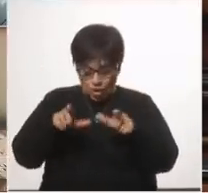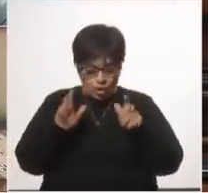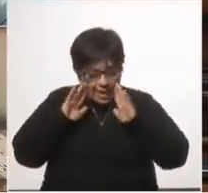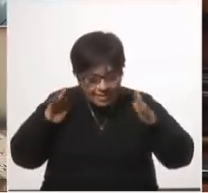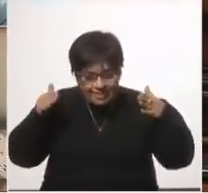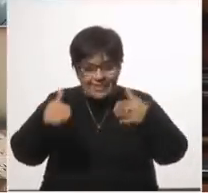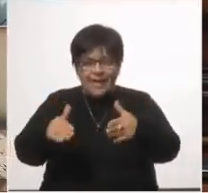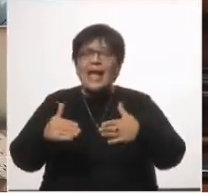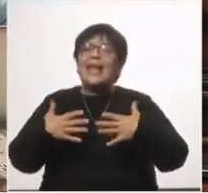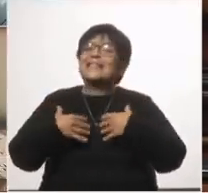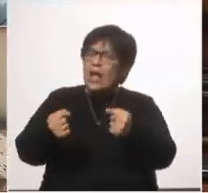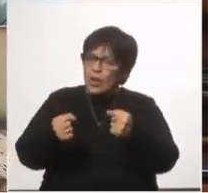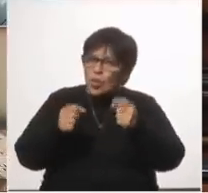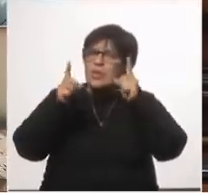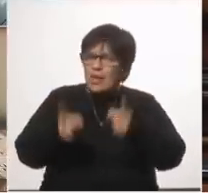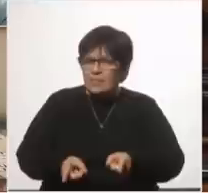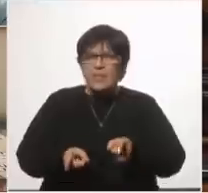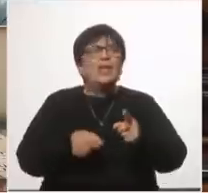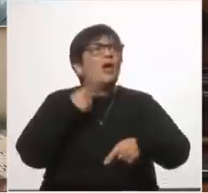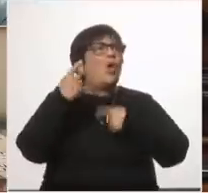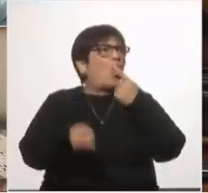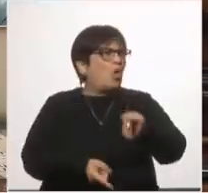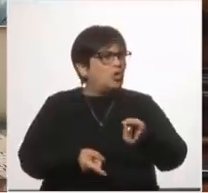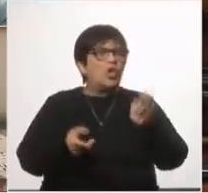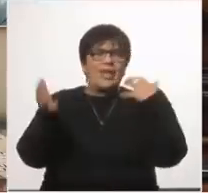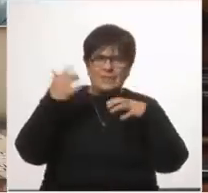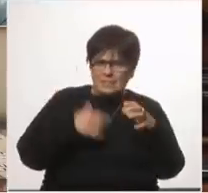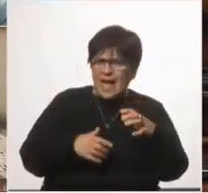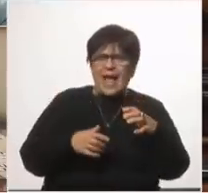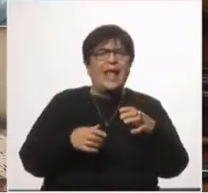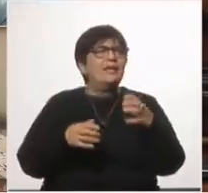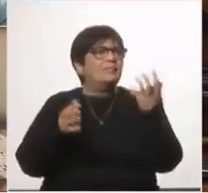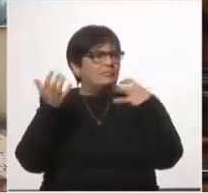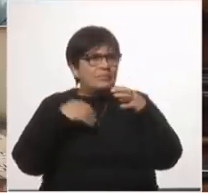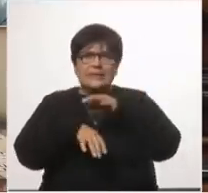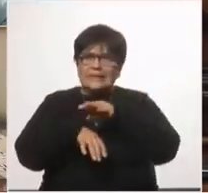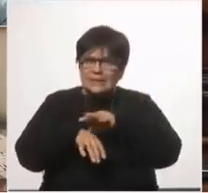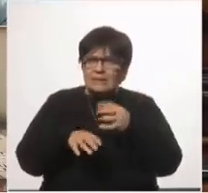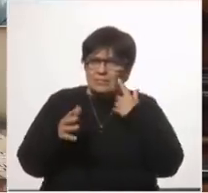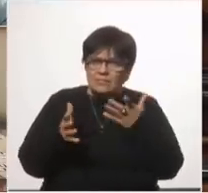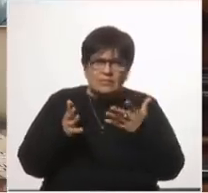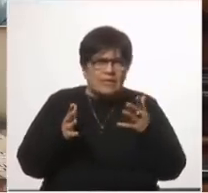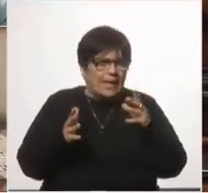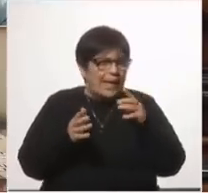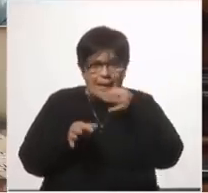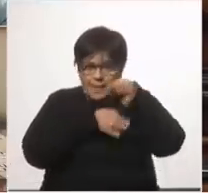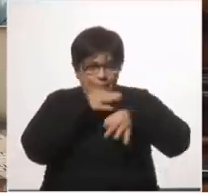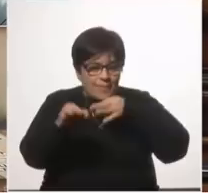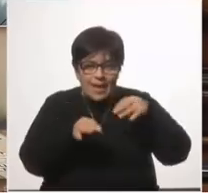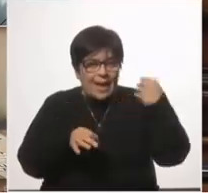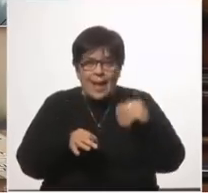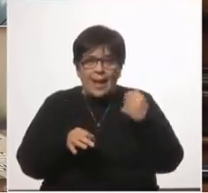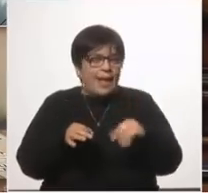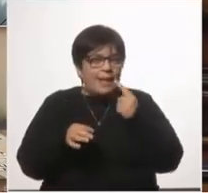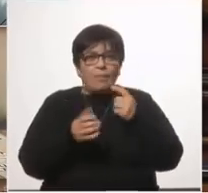sólo del área de la salud también del área de la salud animal el área de la veterinaria podrían formarse rápidamente para hacer rastreo no